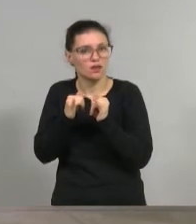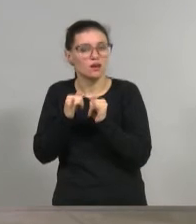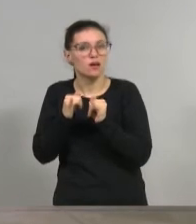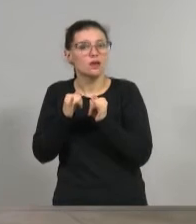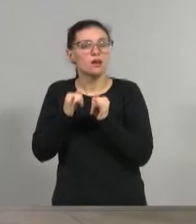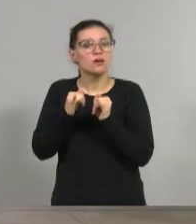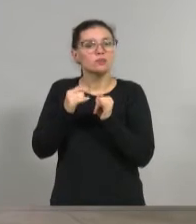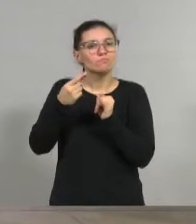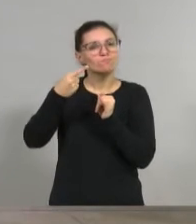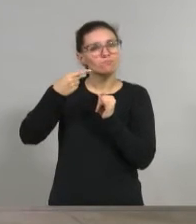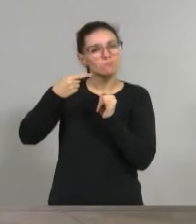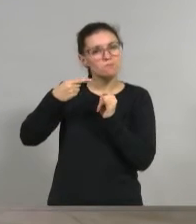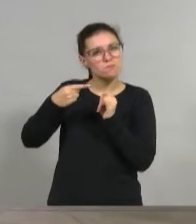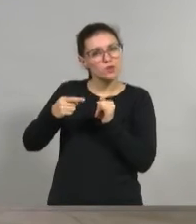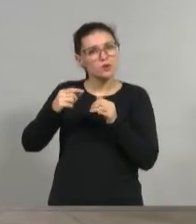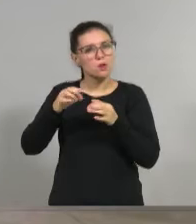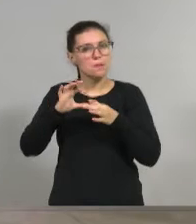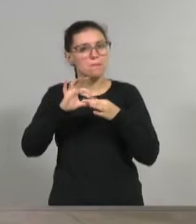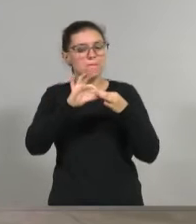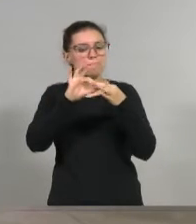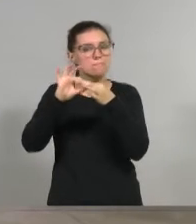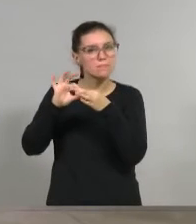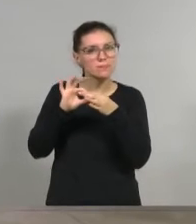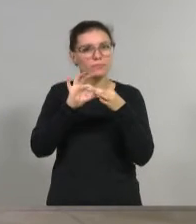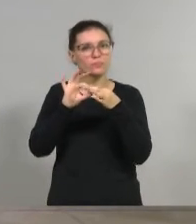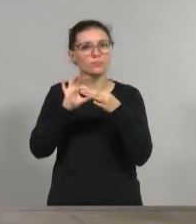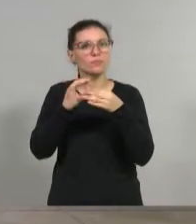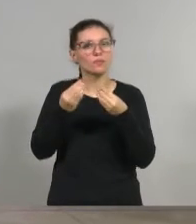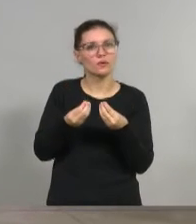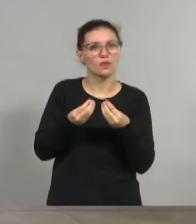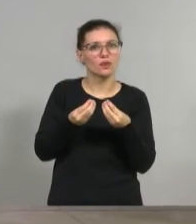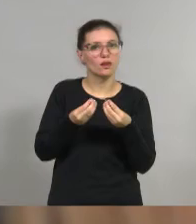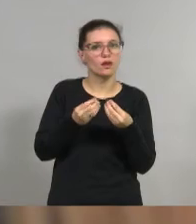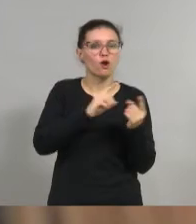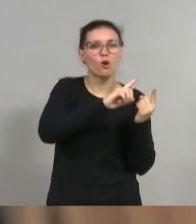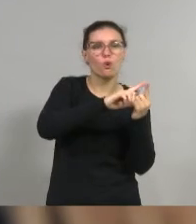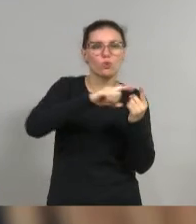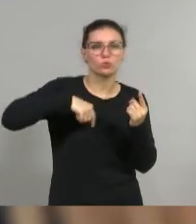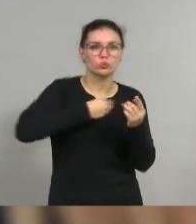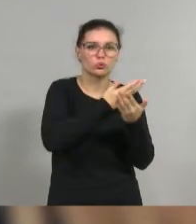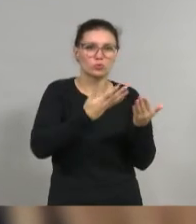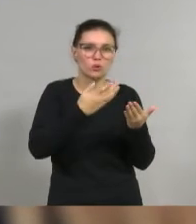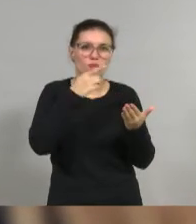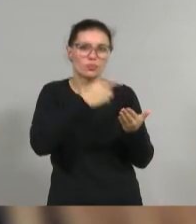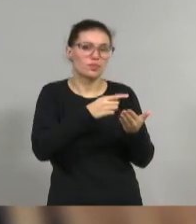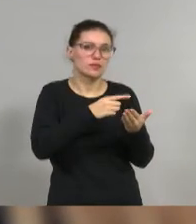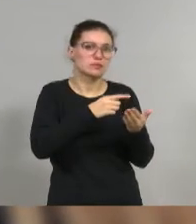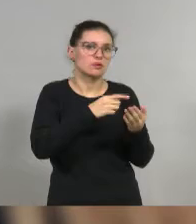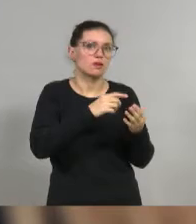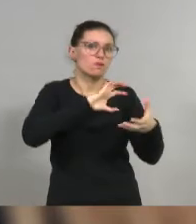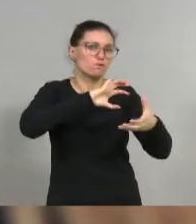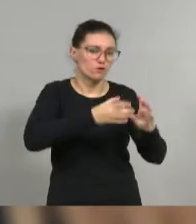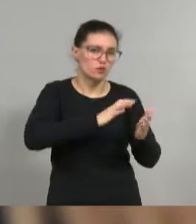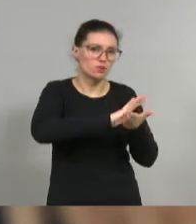fuerte vinculación con esta recuperación del lazo social que impone el modelo neoliberal y la